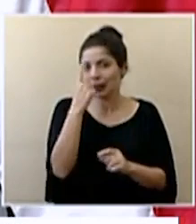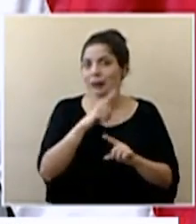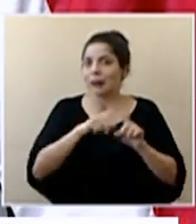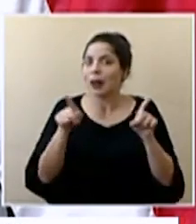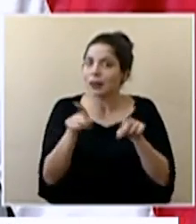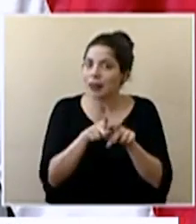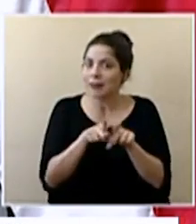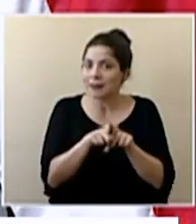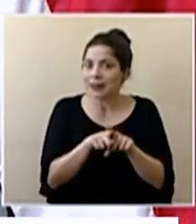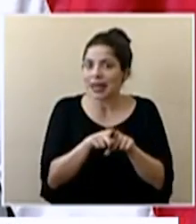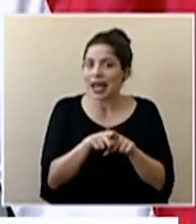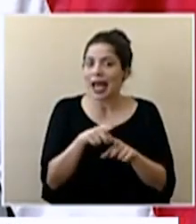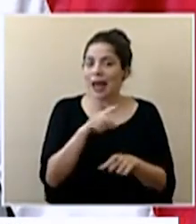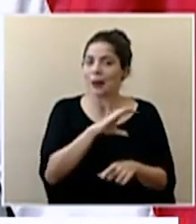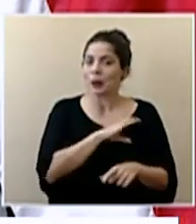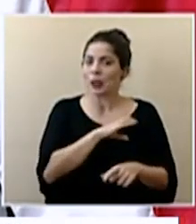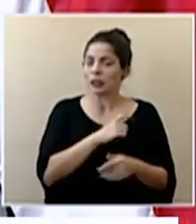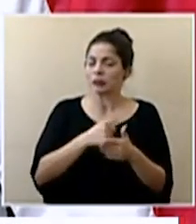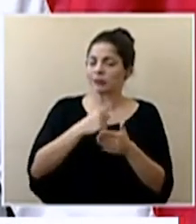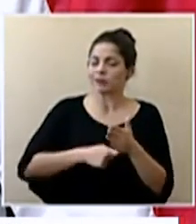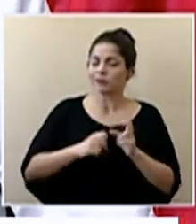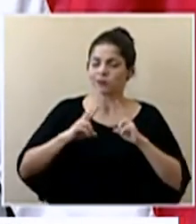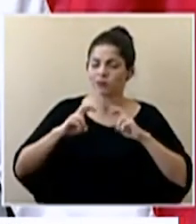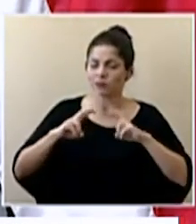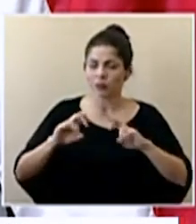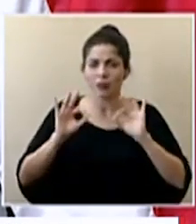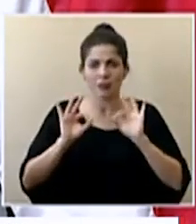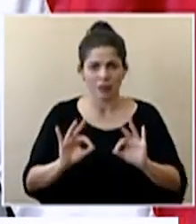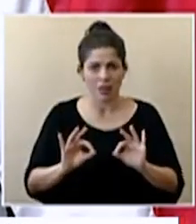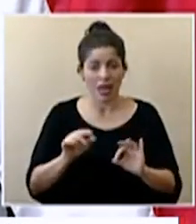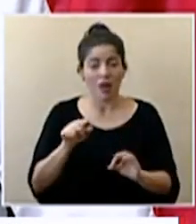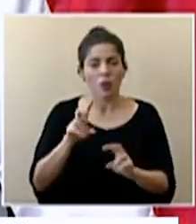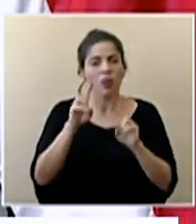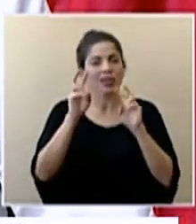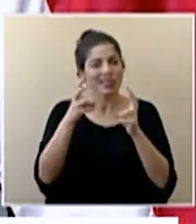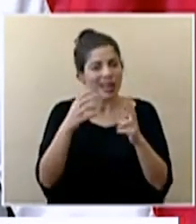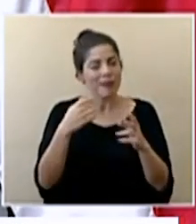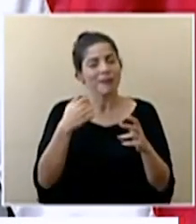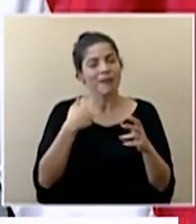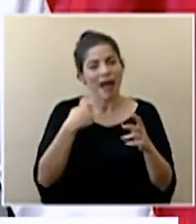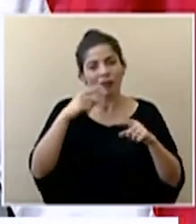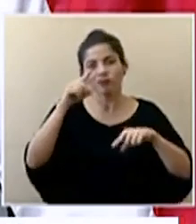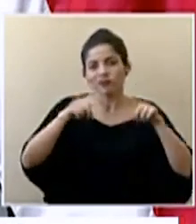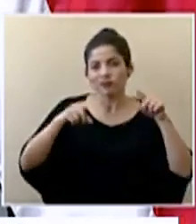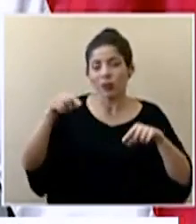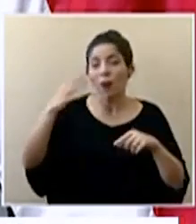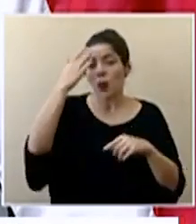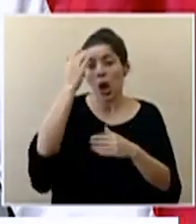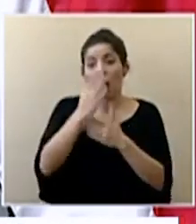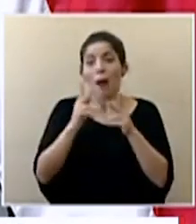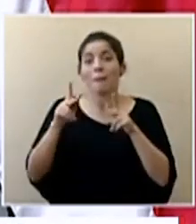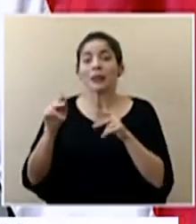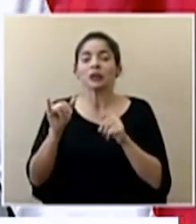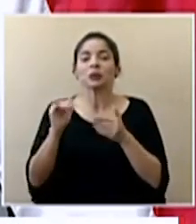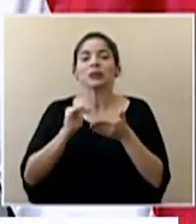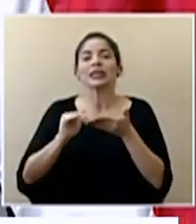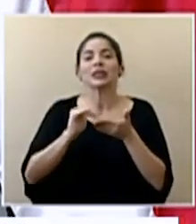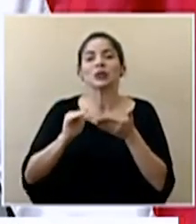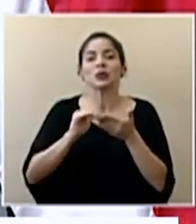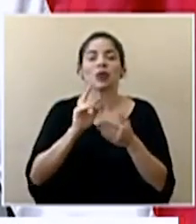también sean quisquillosos y revisen bien esto es un tema que tiene sus aristas porque podría ser utilizado de excusas